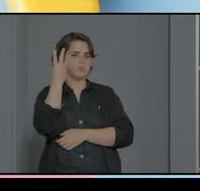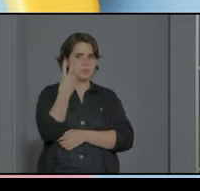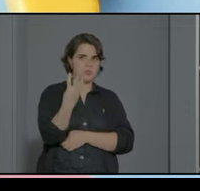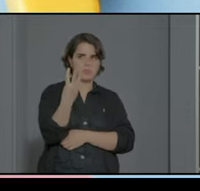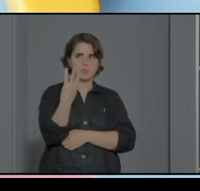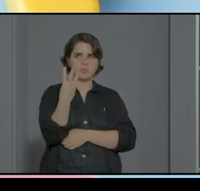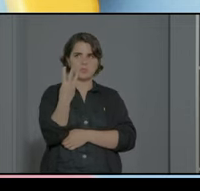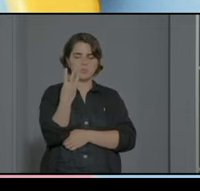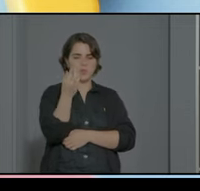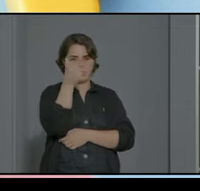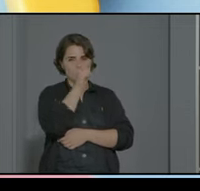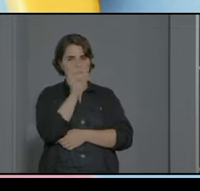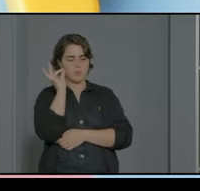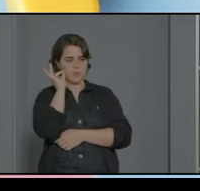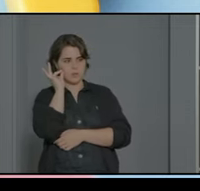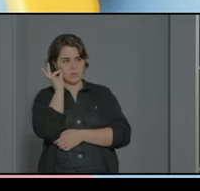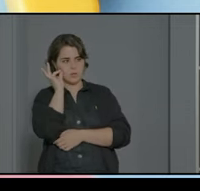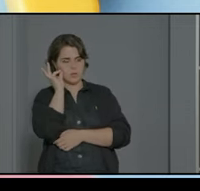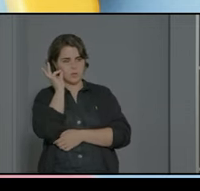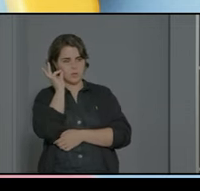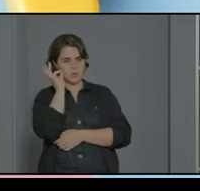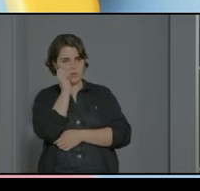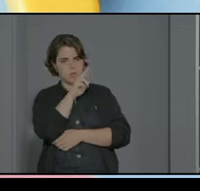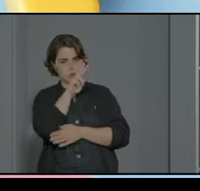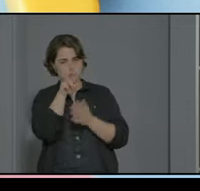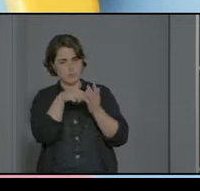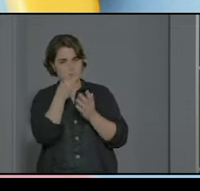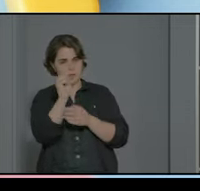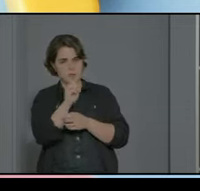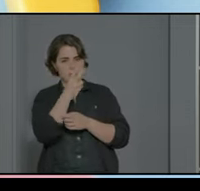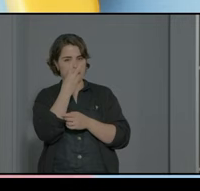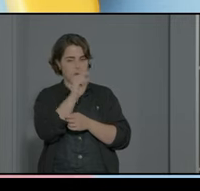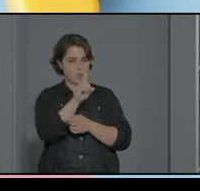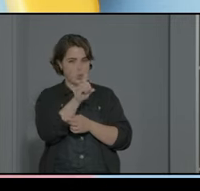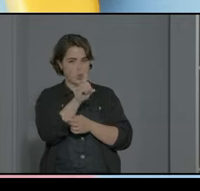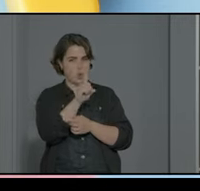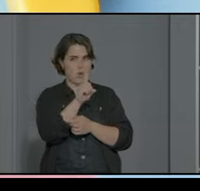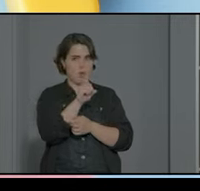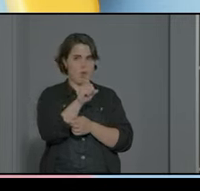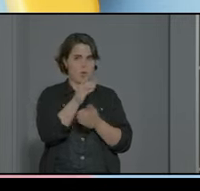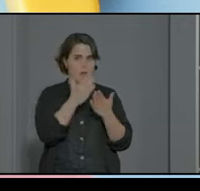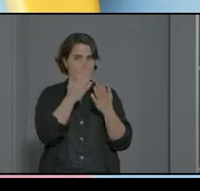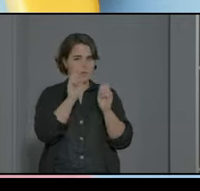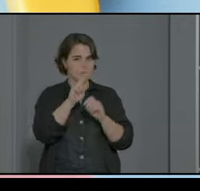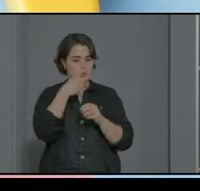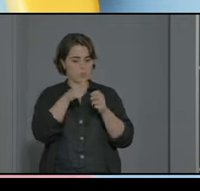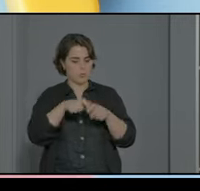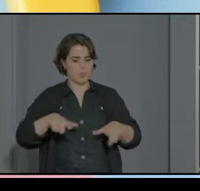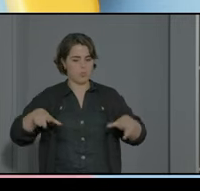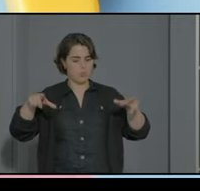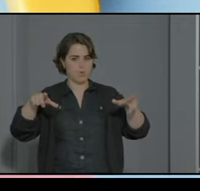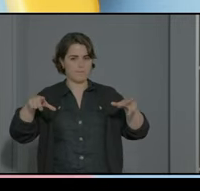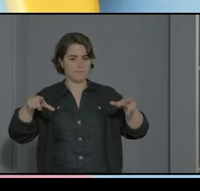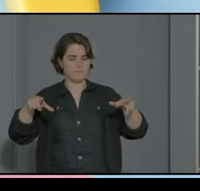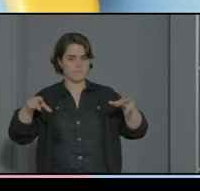tres alumnos y alumnas en el 2020-2021 abrimos el segundo aula donde en la primera